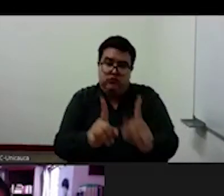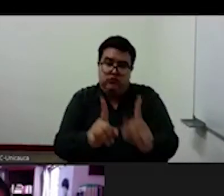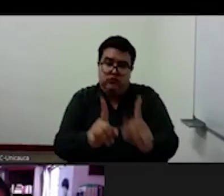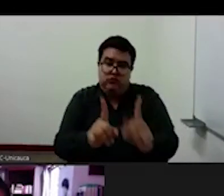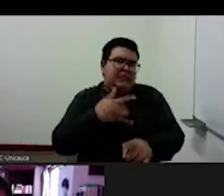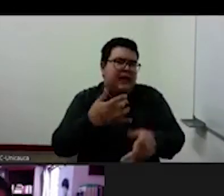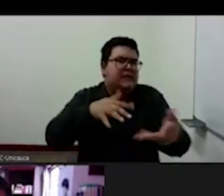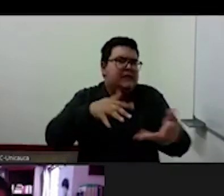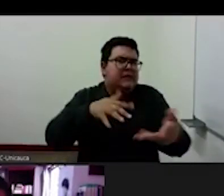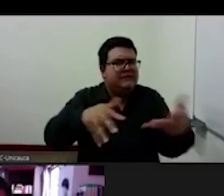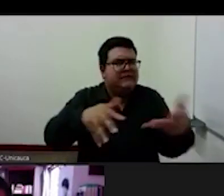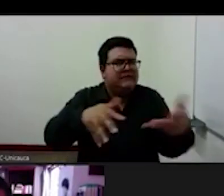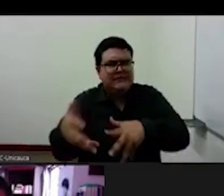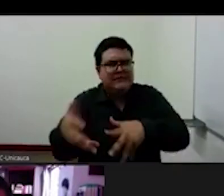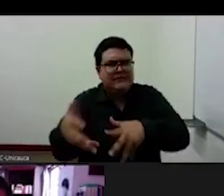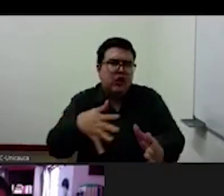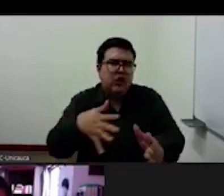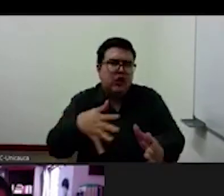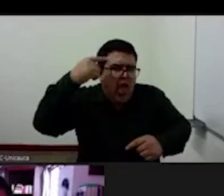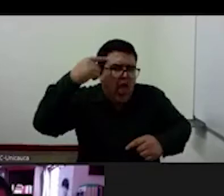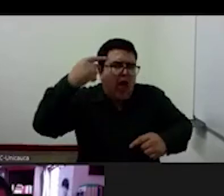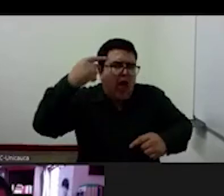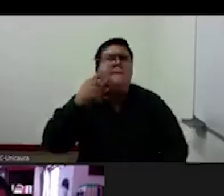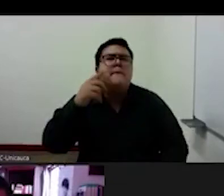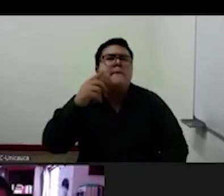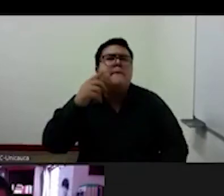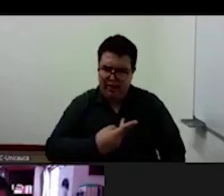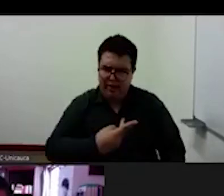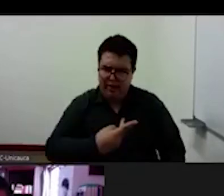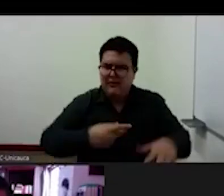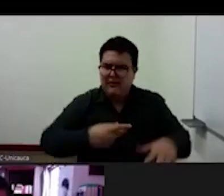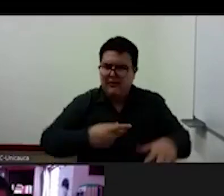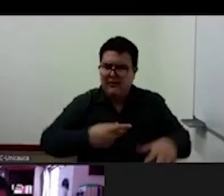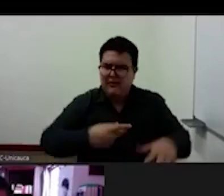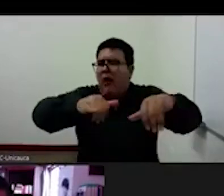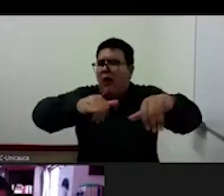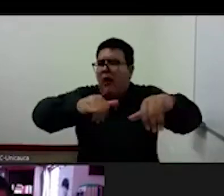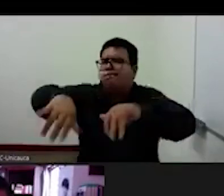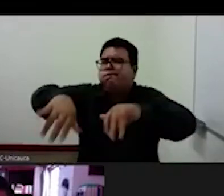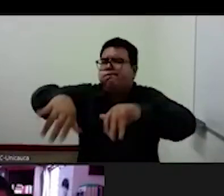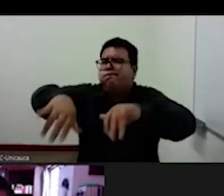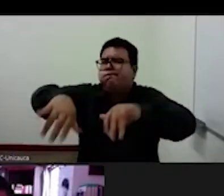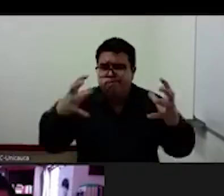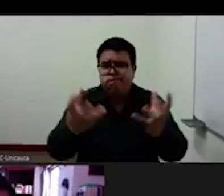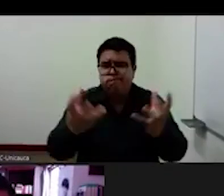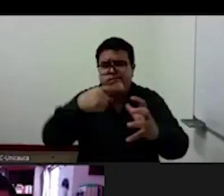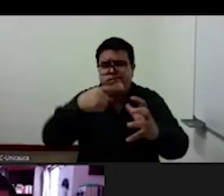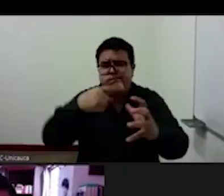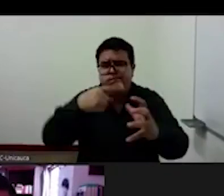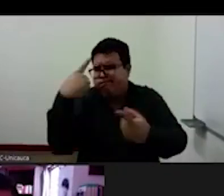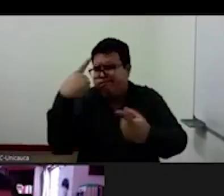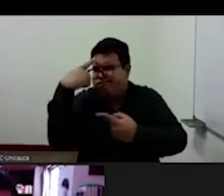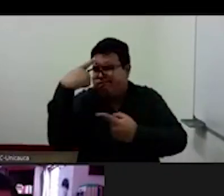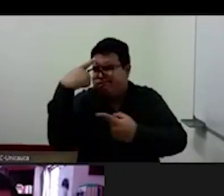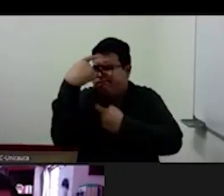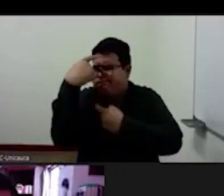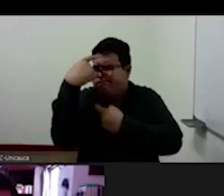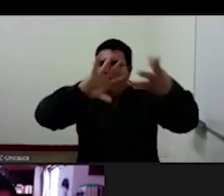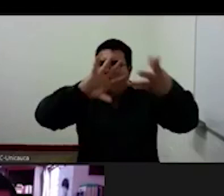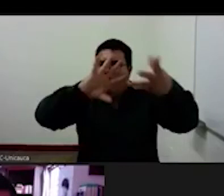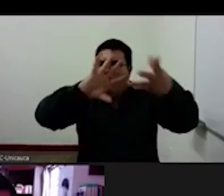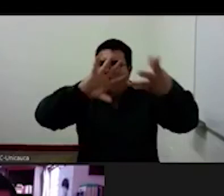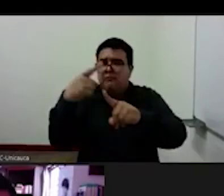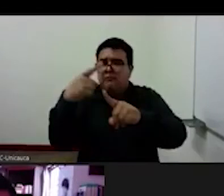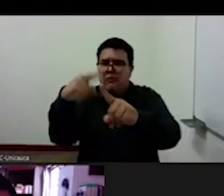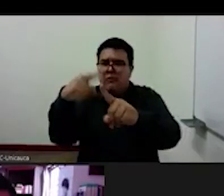devenido un lugar común. Todos, de una manera o de la otra, lo perciben,